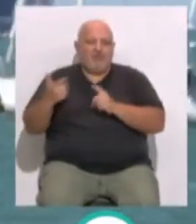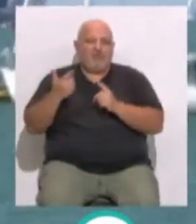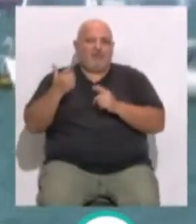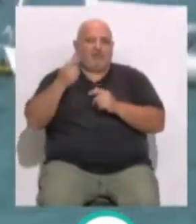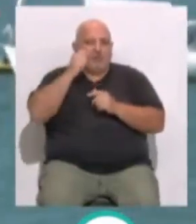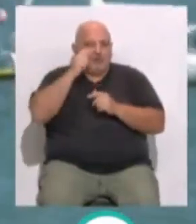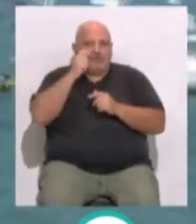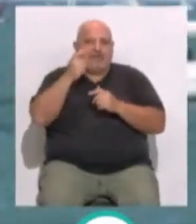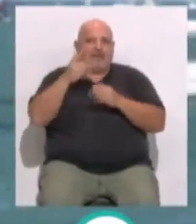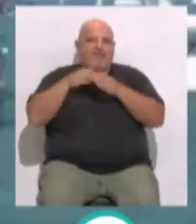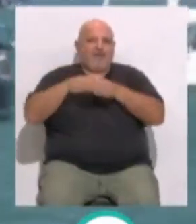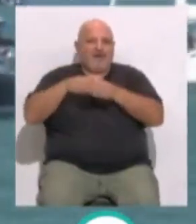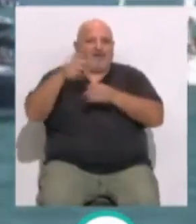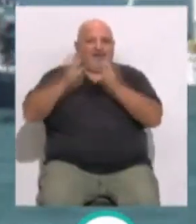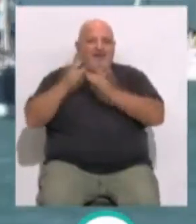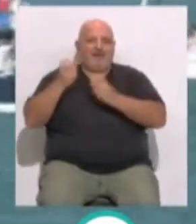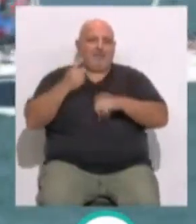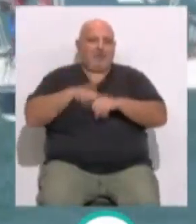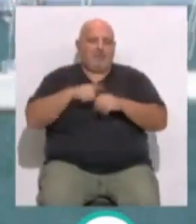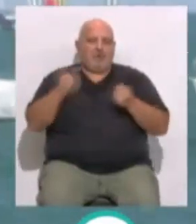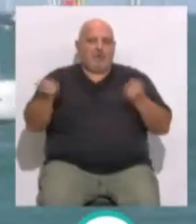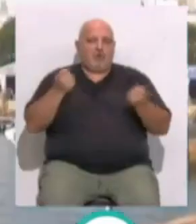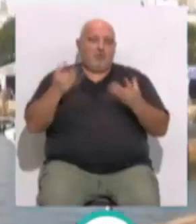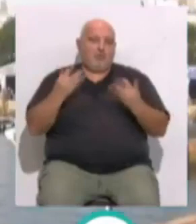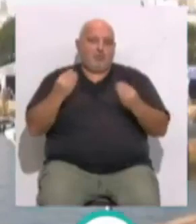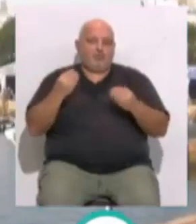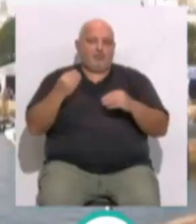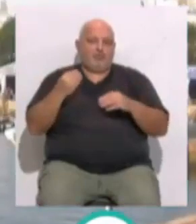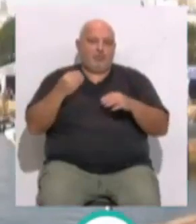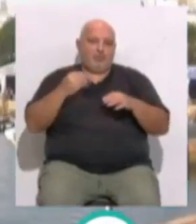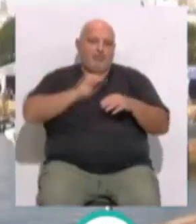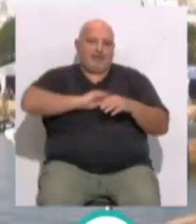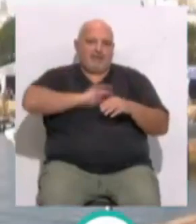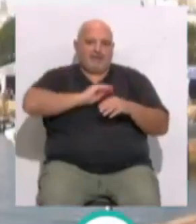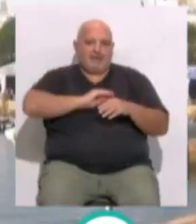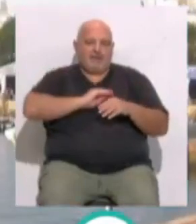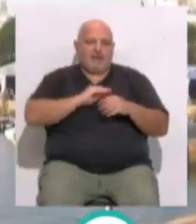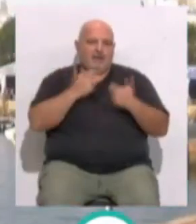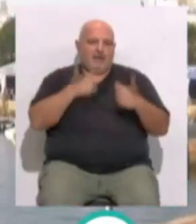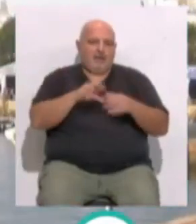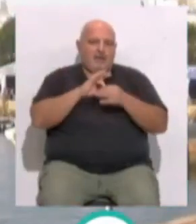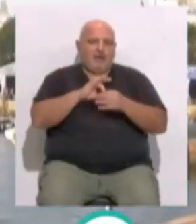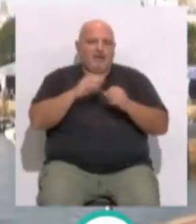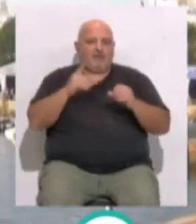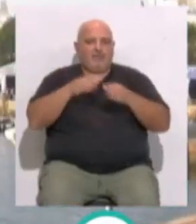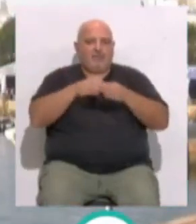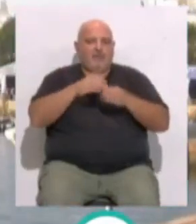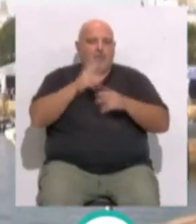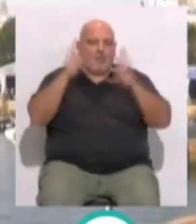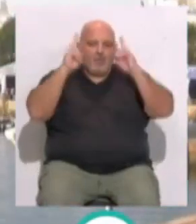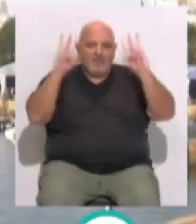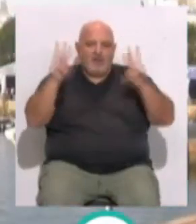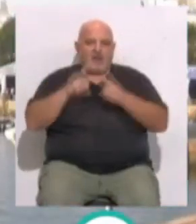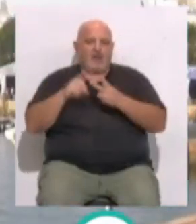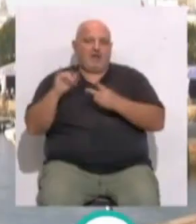que escoltan a esas embarcaciones es enorme... ...y por eso hay un gran despliegue, tanto de lineares de salvamento marítimo... ...como de la Guardia Civil